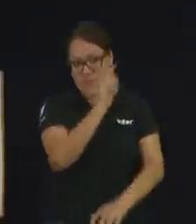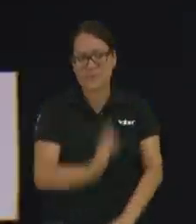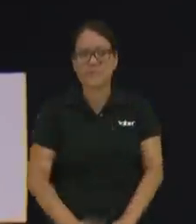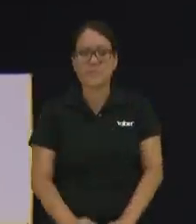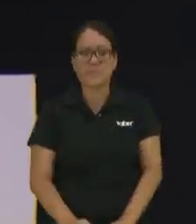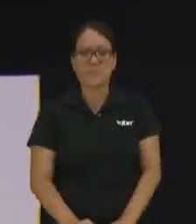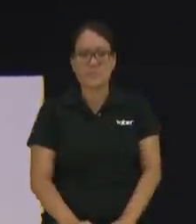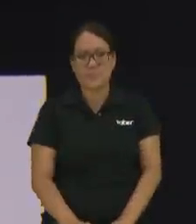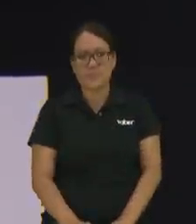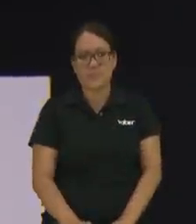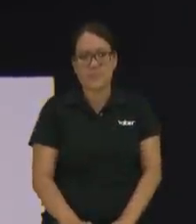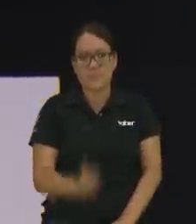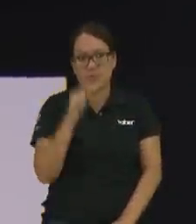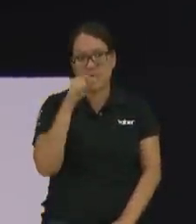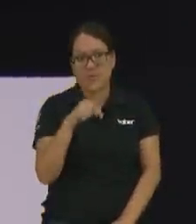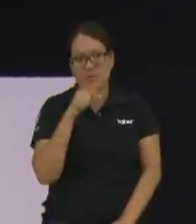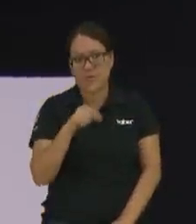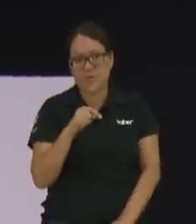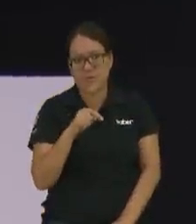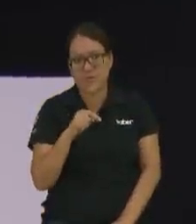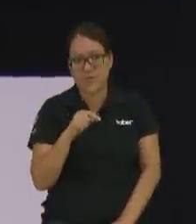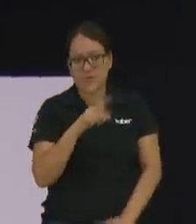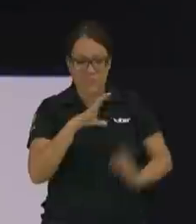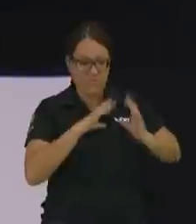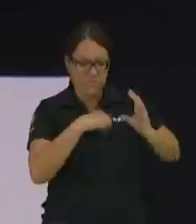y hoy contra quien está enojado su corazón